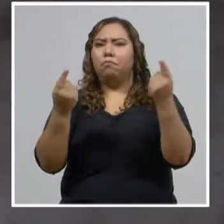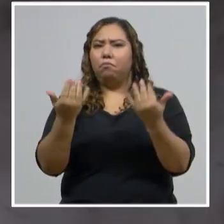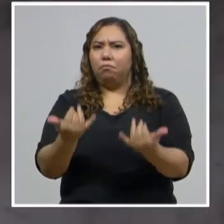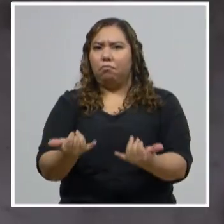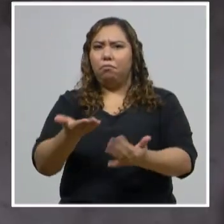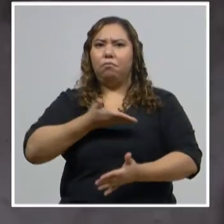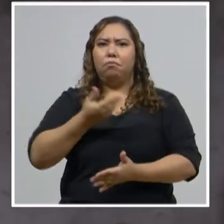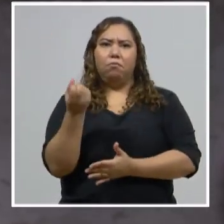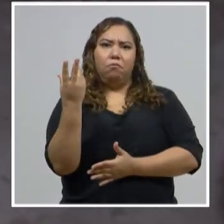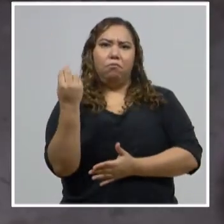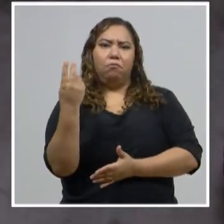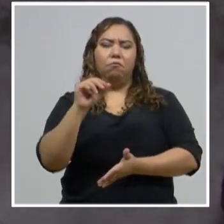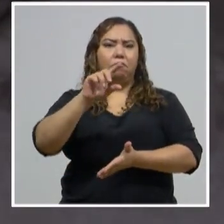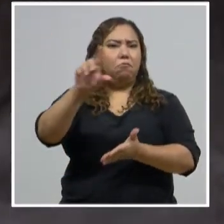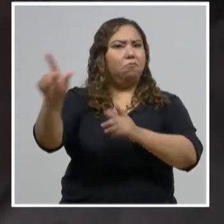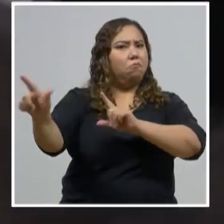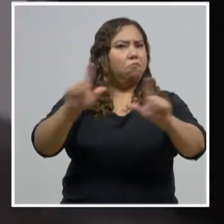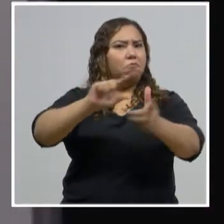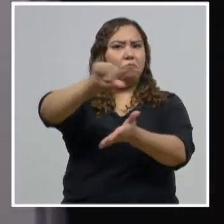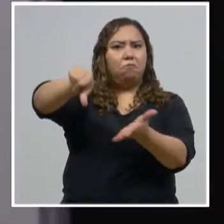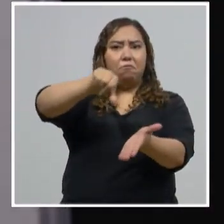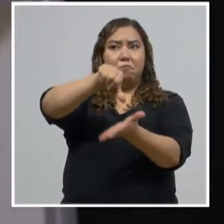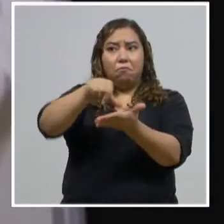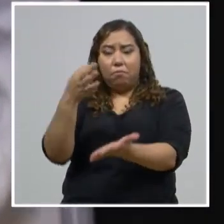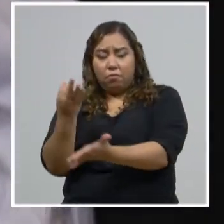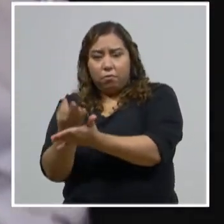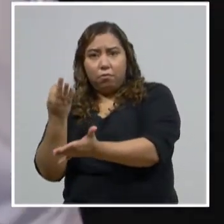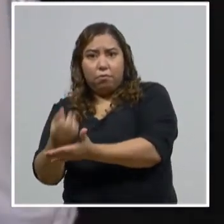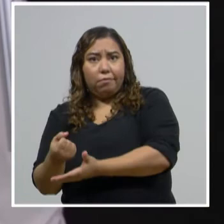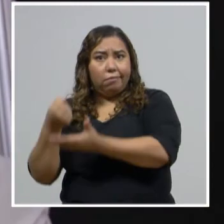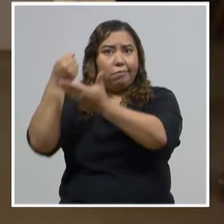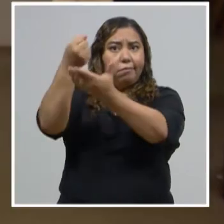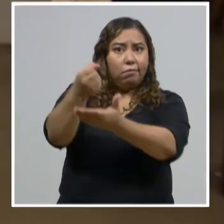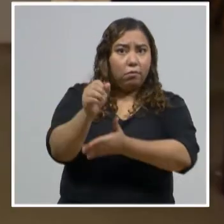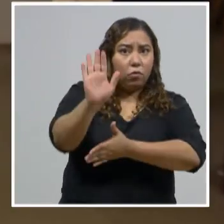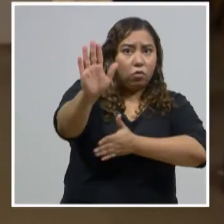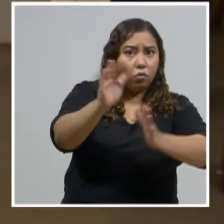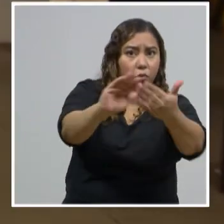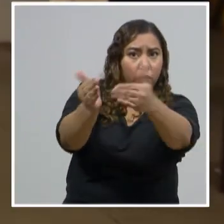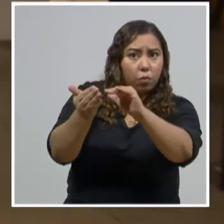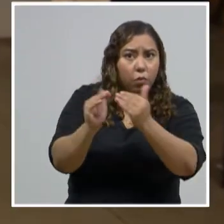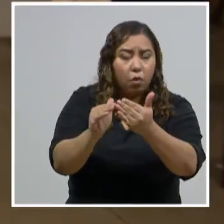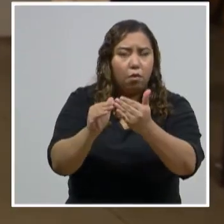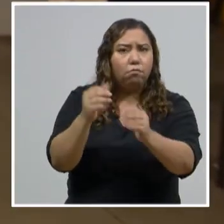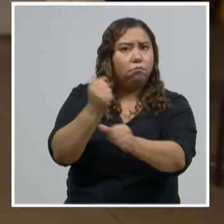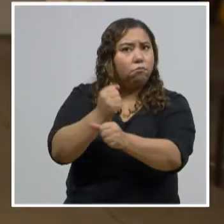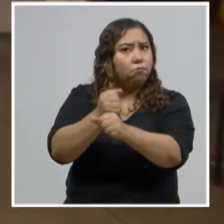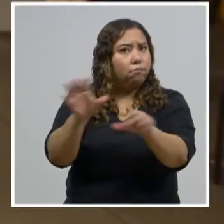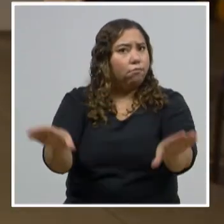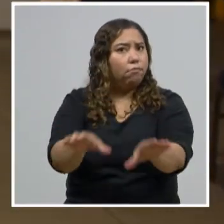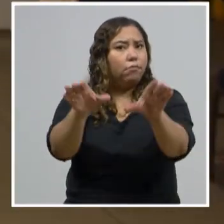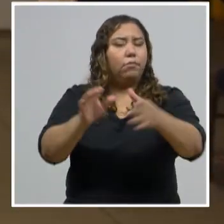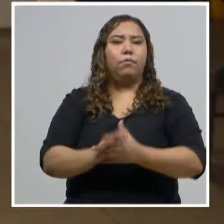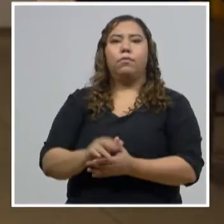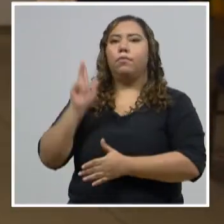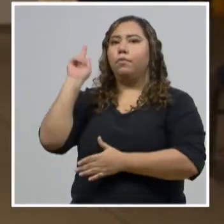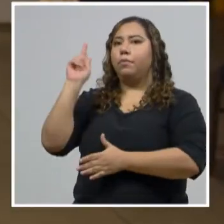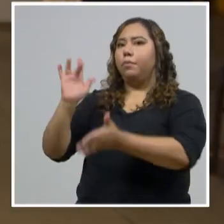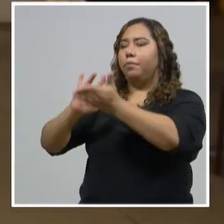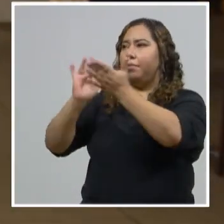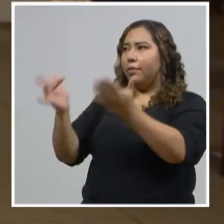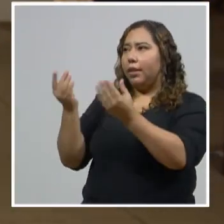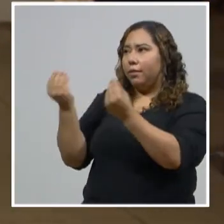para atender la salud en sus comunidades. Así es de que muchas gracias, Pastor. Y yo